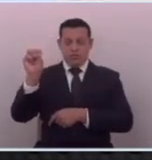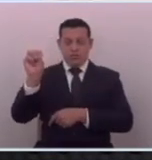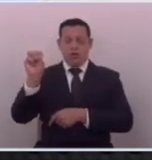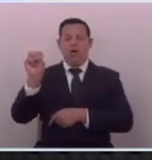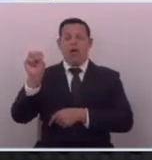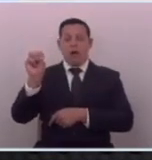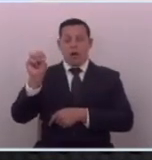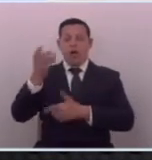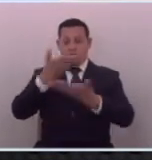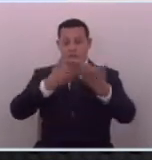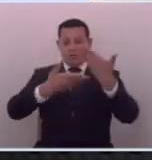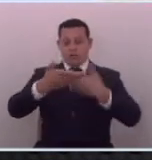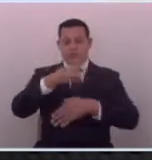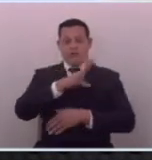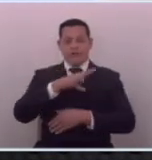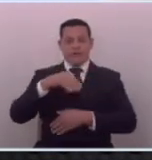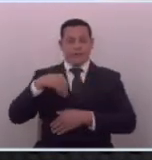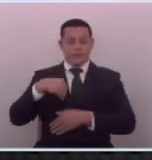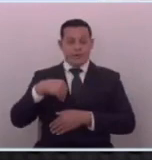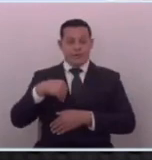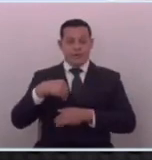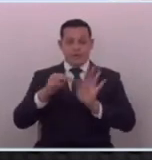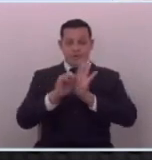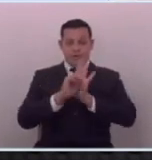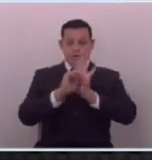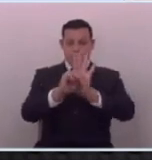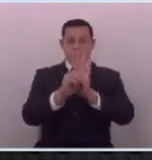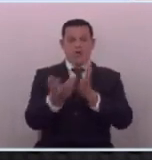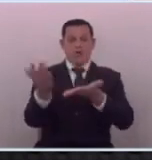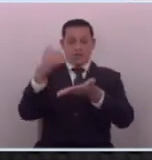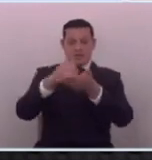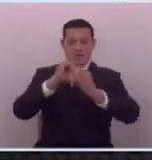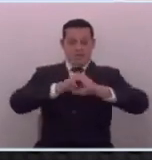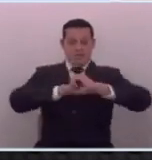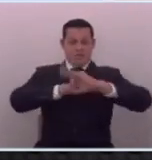así que es un negocio familiar esto es un modelo que lo repitieron